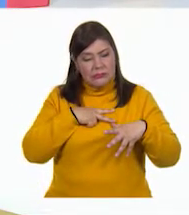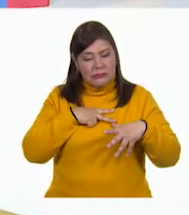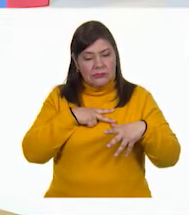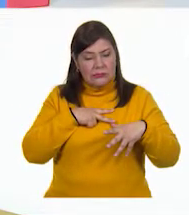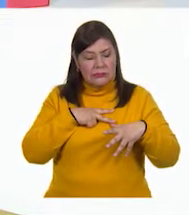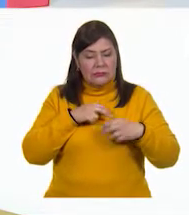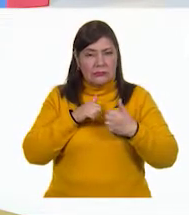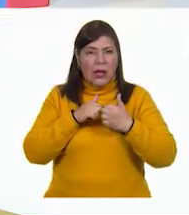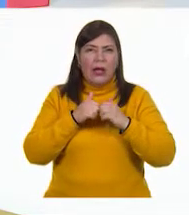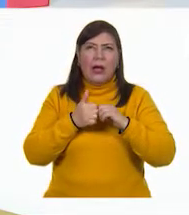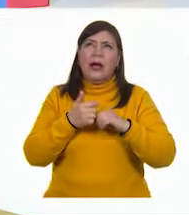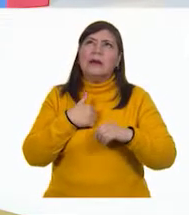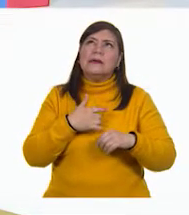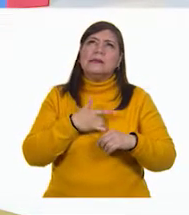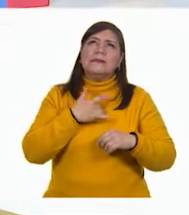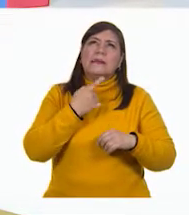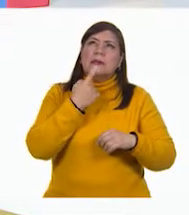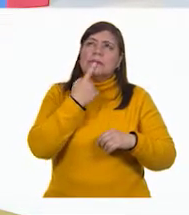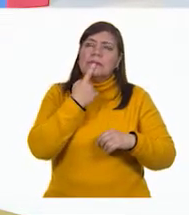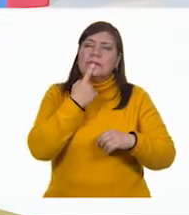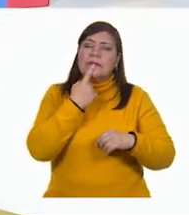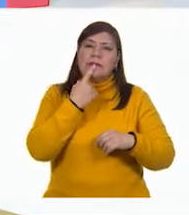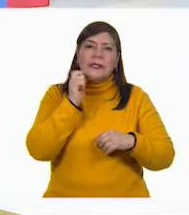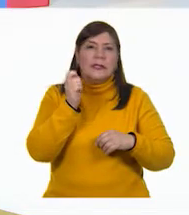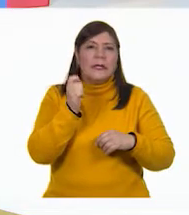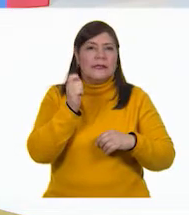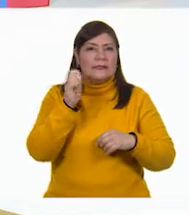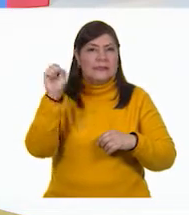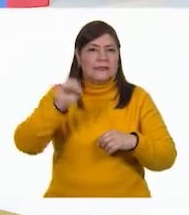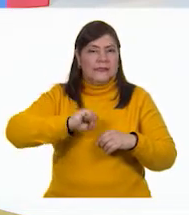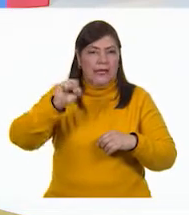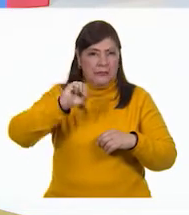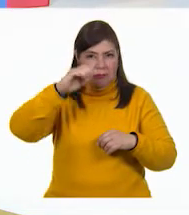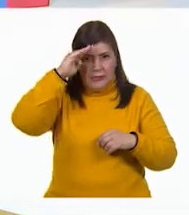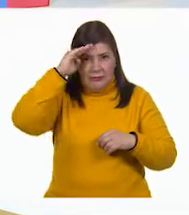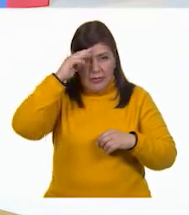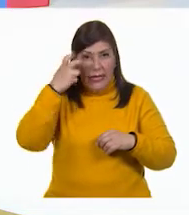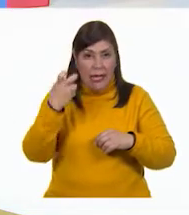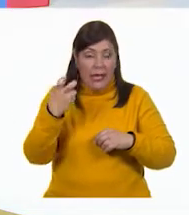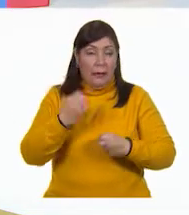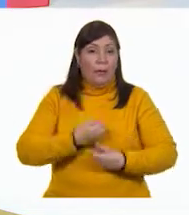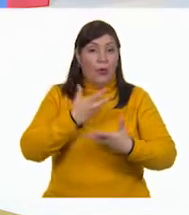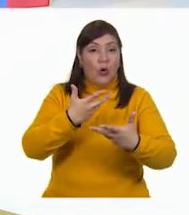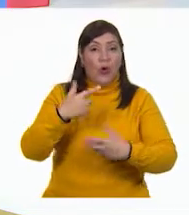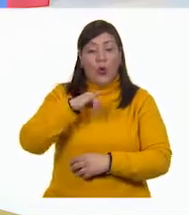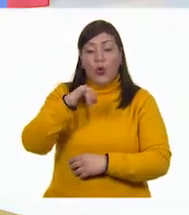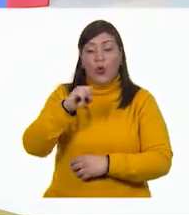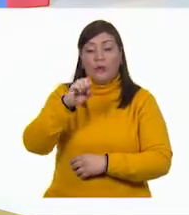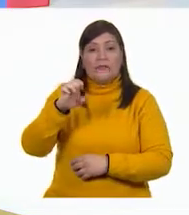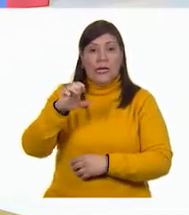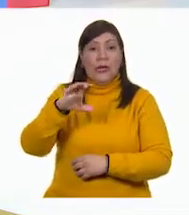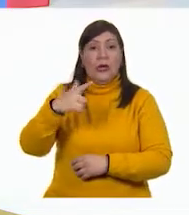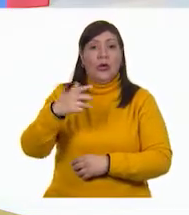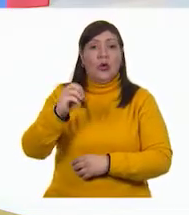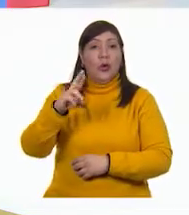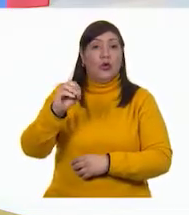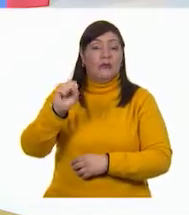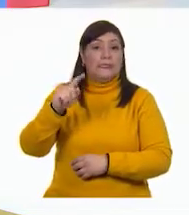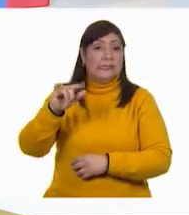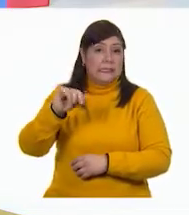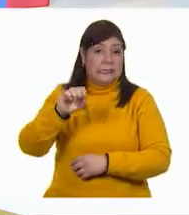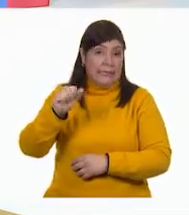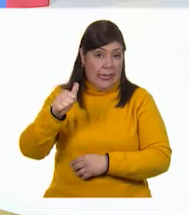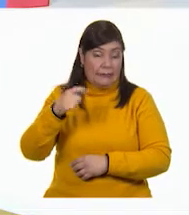pensamiento. Este es un poema de José Gorostiza que siempre me ha gustado mucho